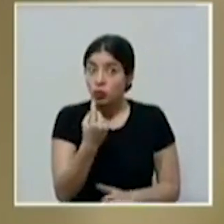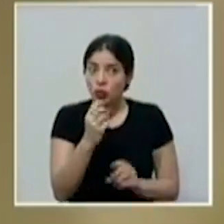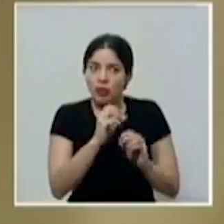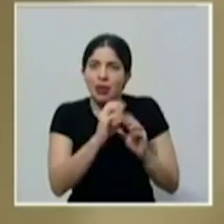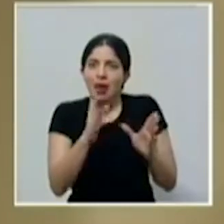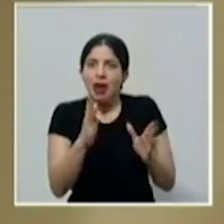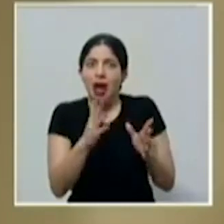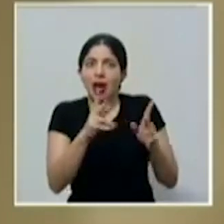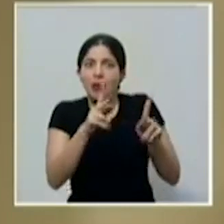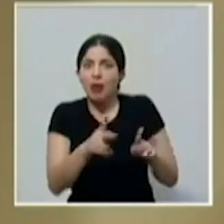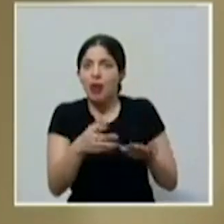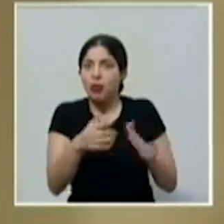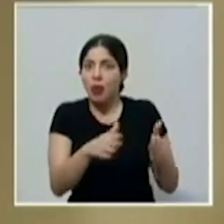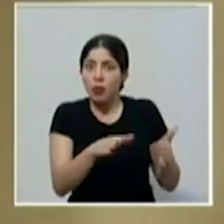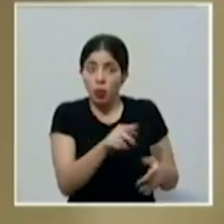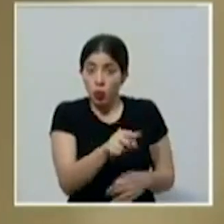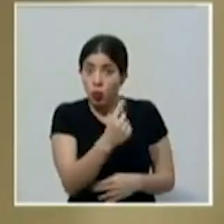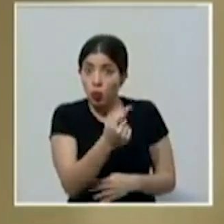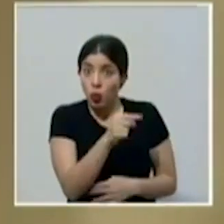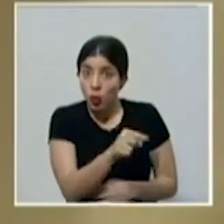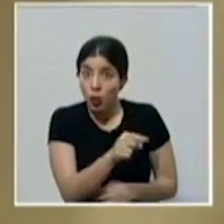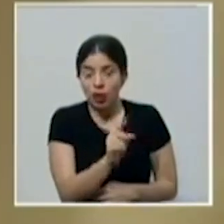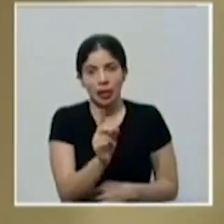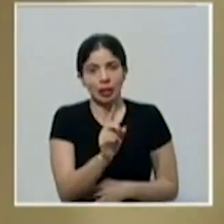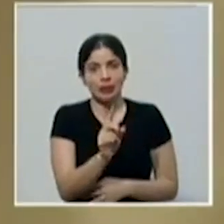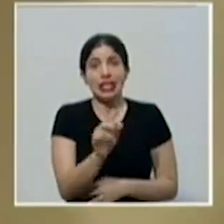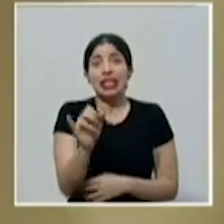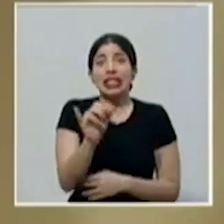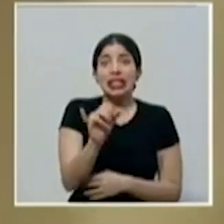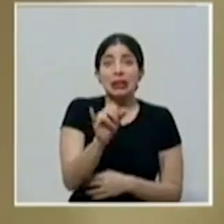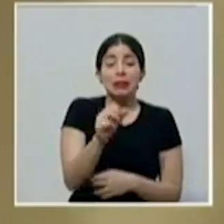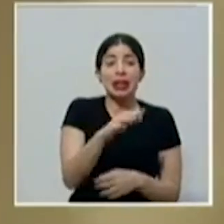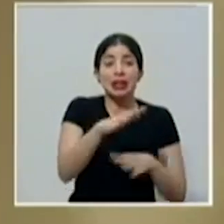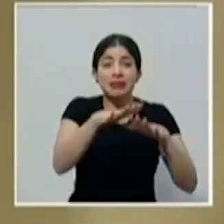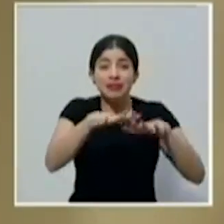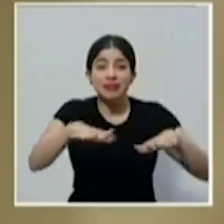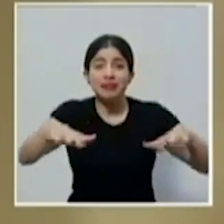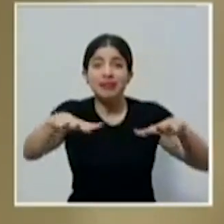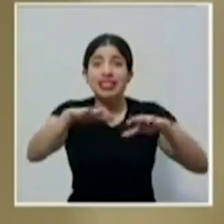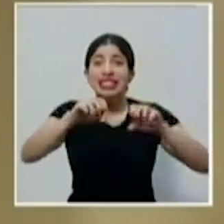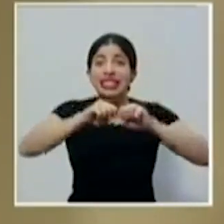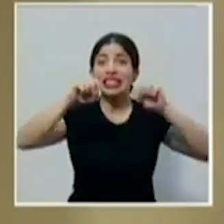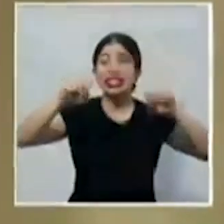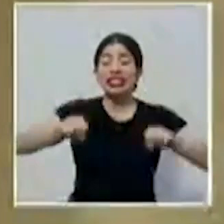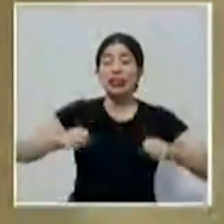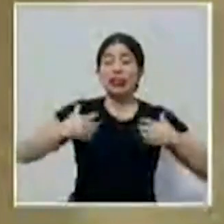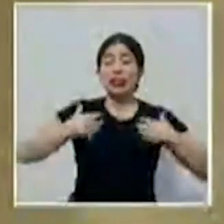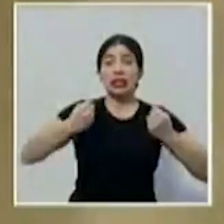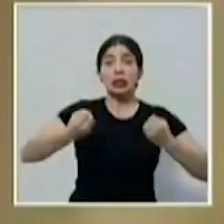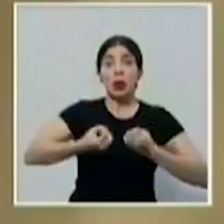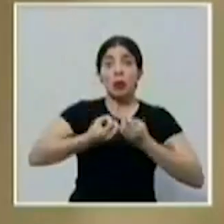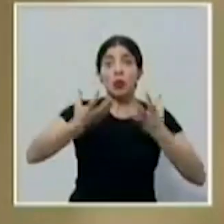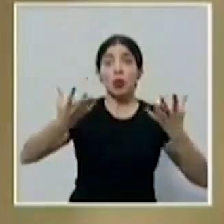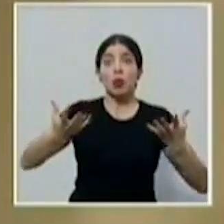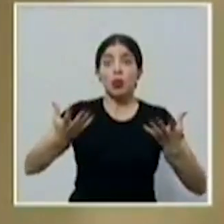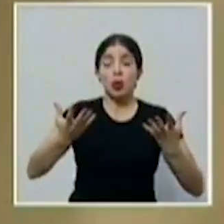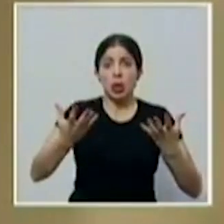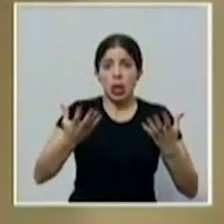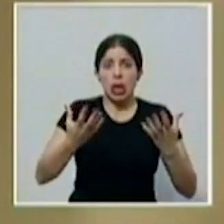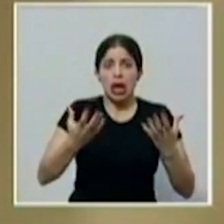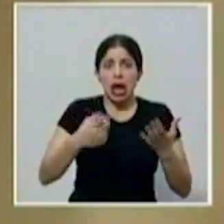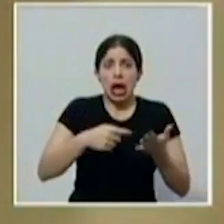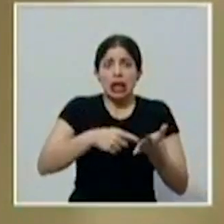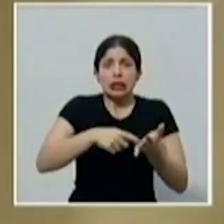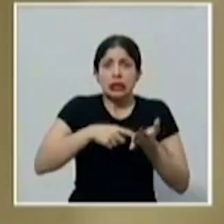pérdidas humanas y en la situación de saturación del sistema de salud pública que ha venido en una